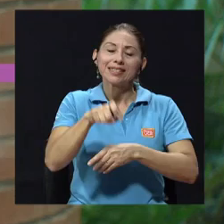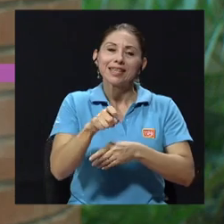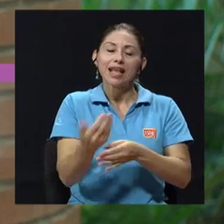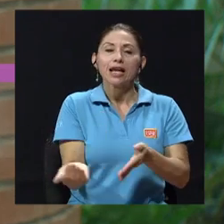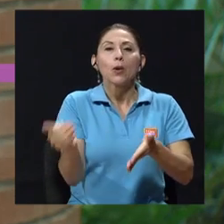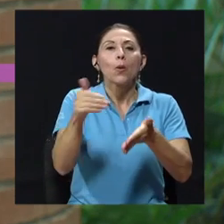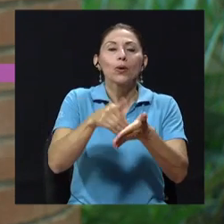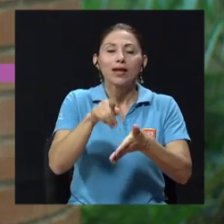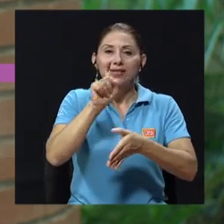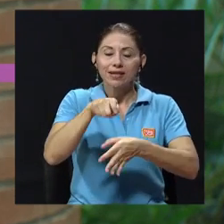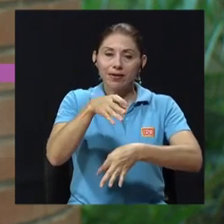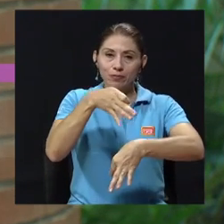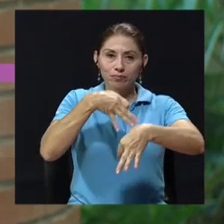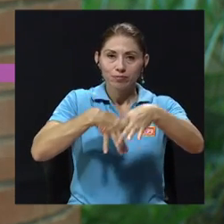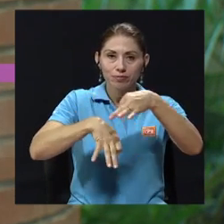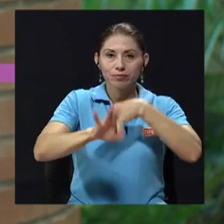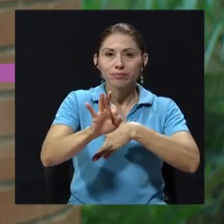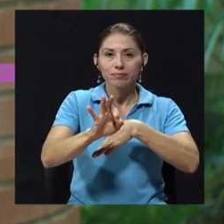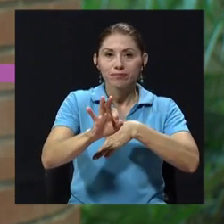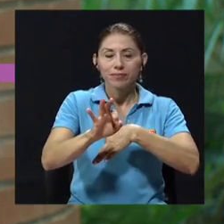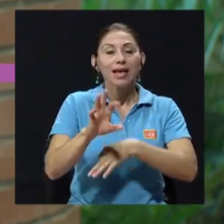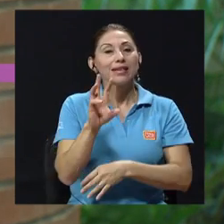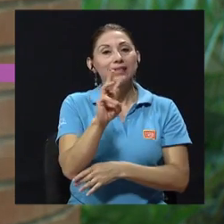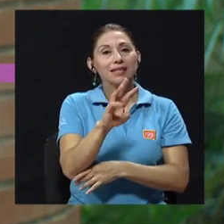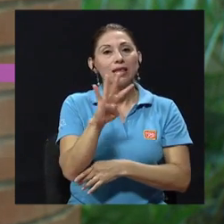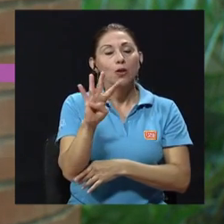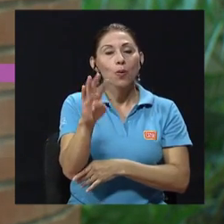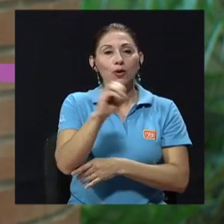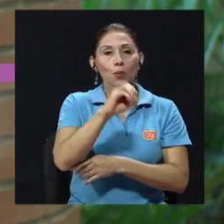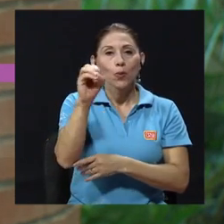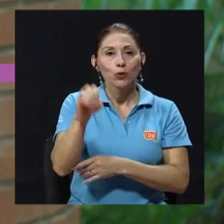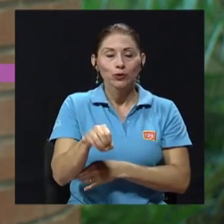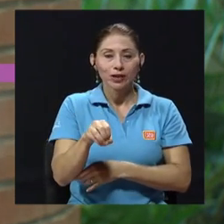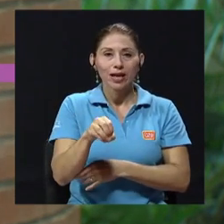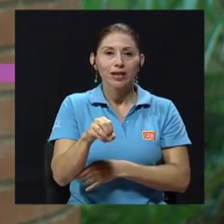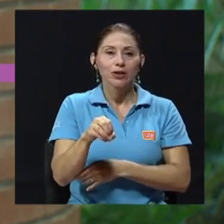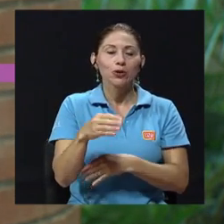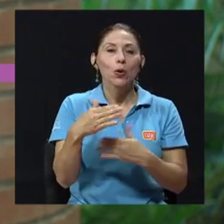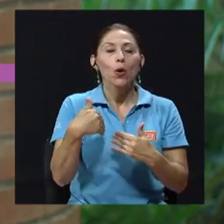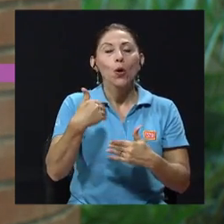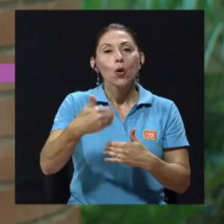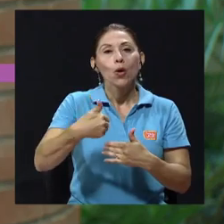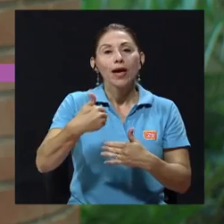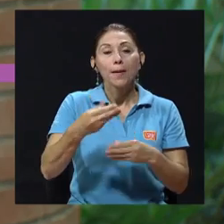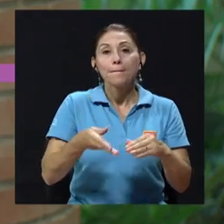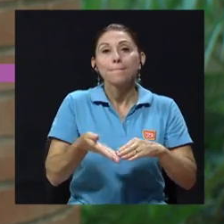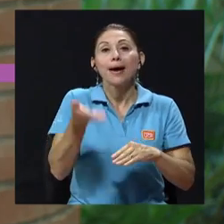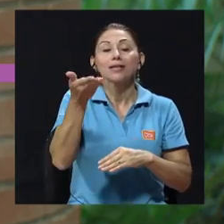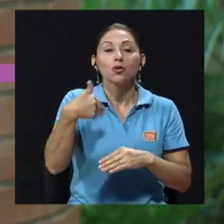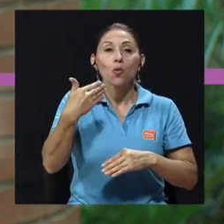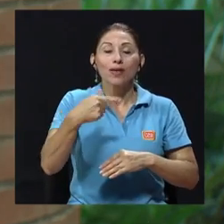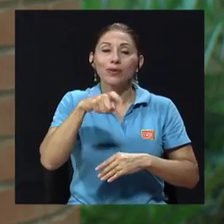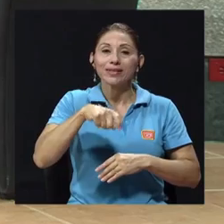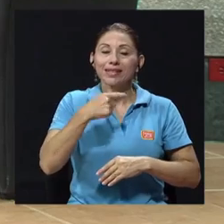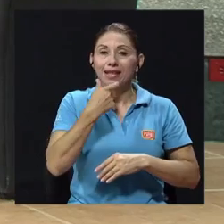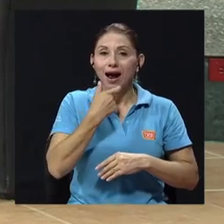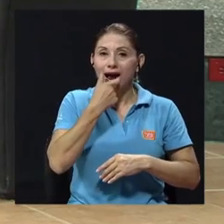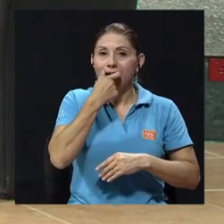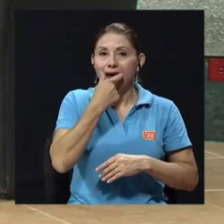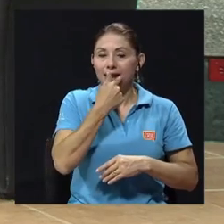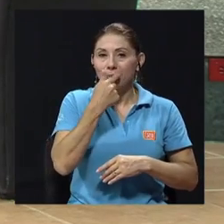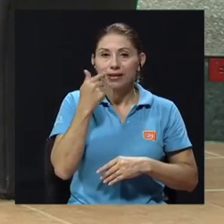o sustituidas versus un 64 cuando se trata en la parte superior. Son porcentajes